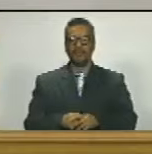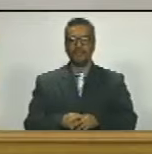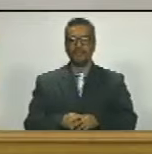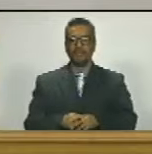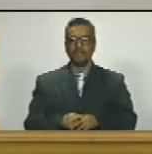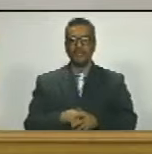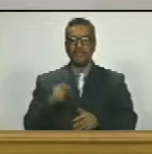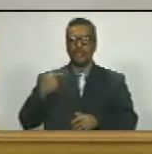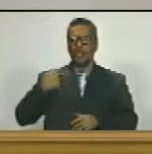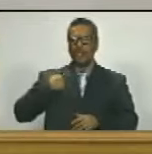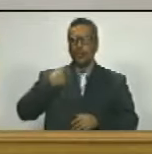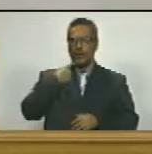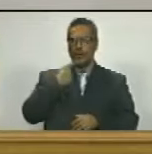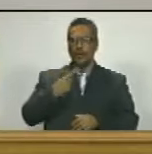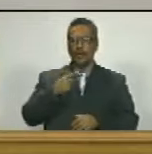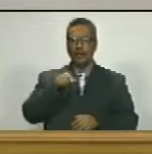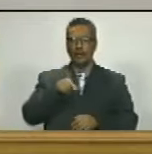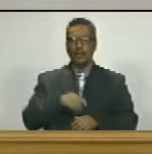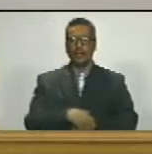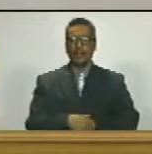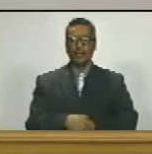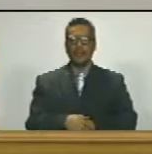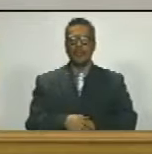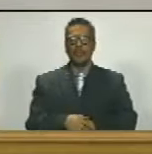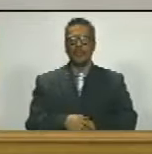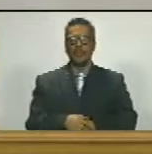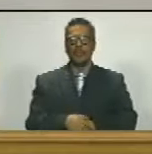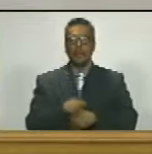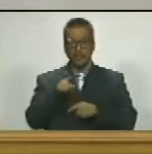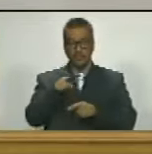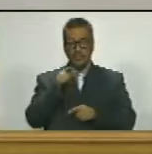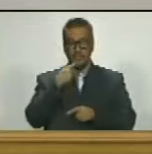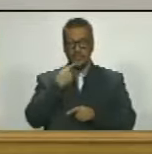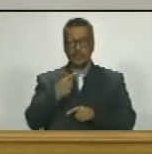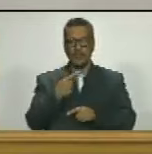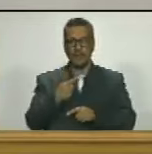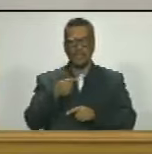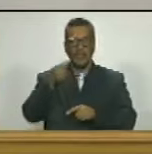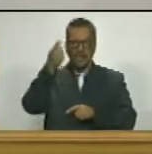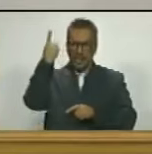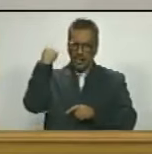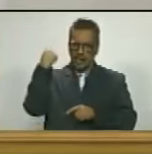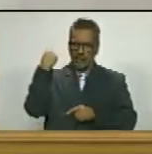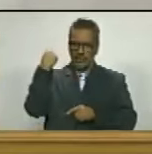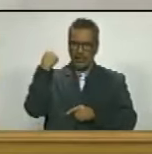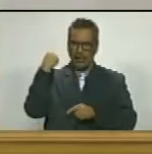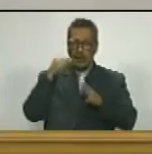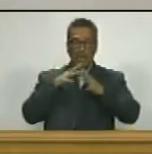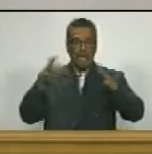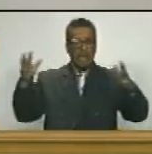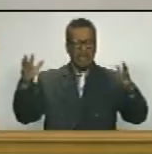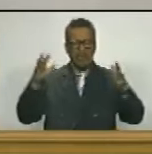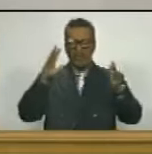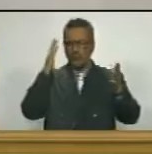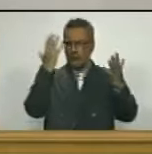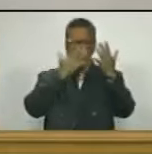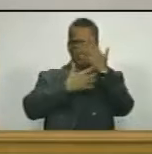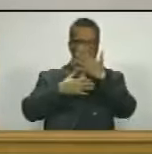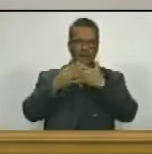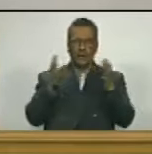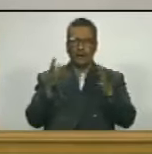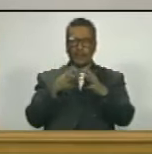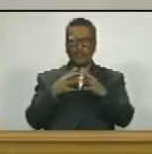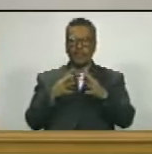yo tengo que señalar insistir en lo que dije anteriormente del inmenso contraste que existe entre